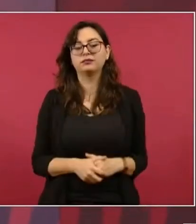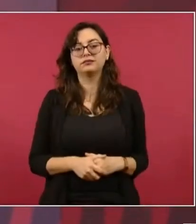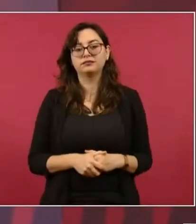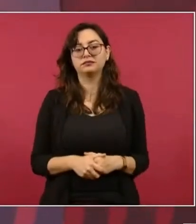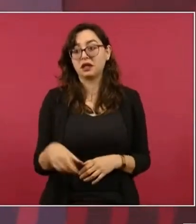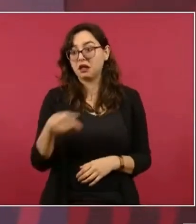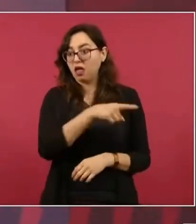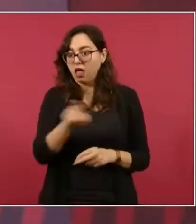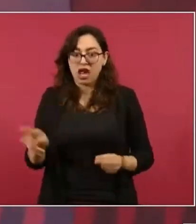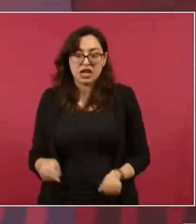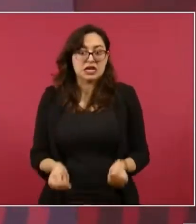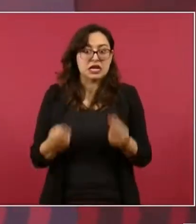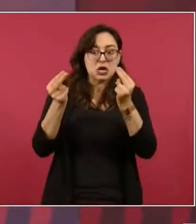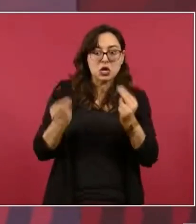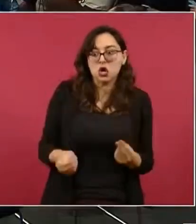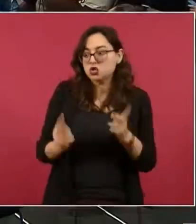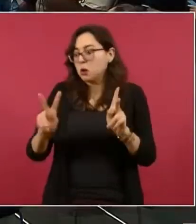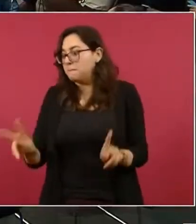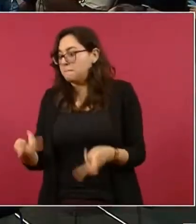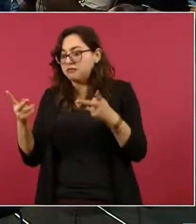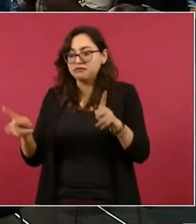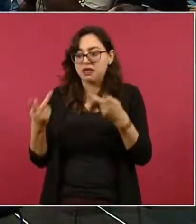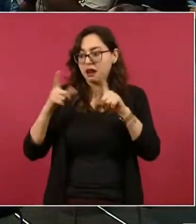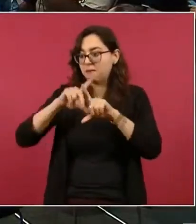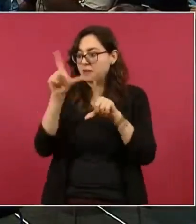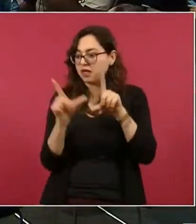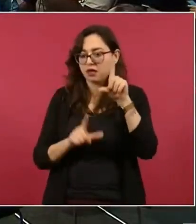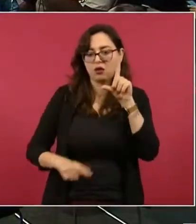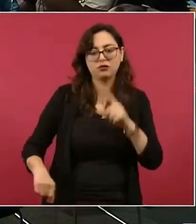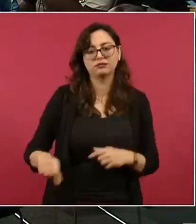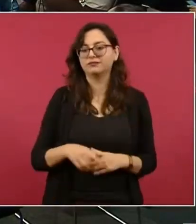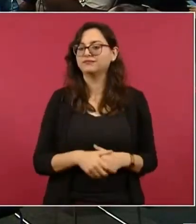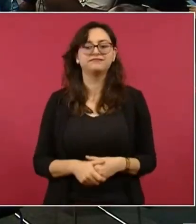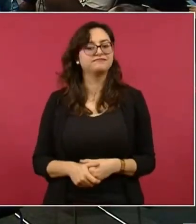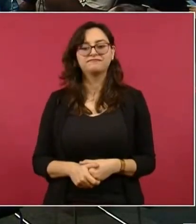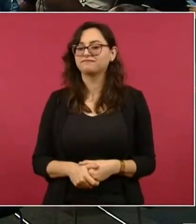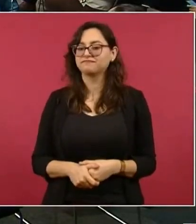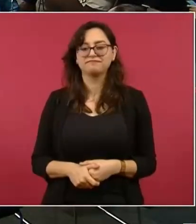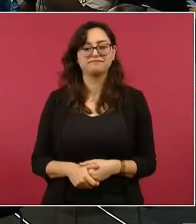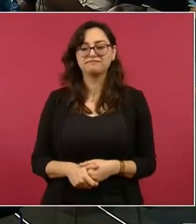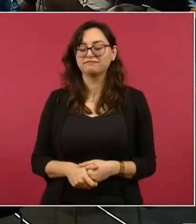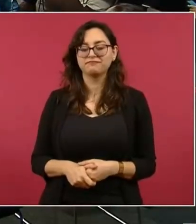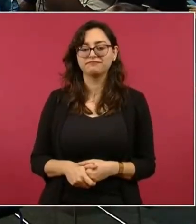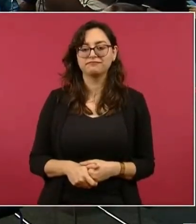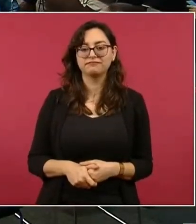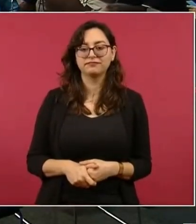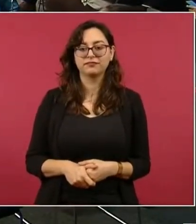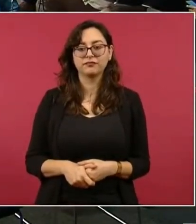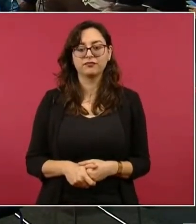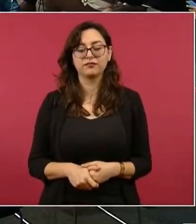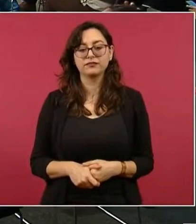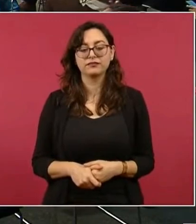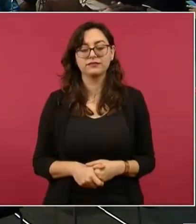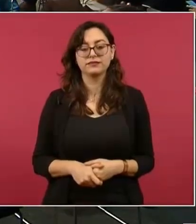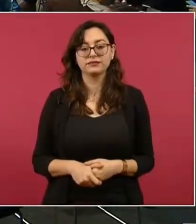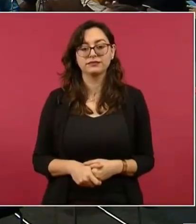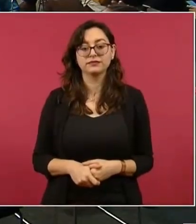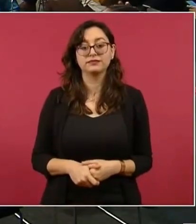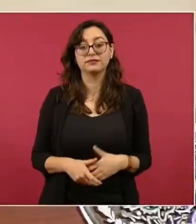entonces no les dio tiempo de